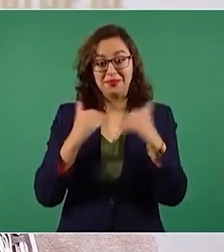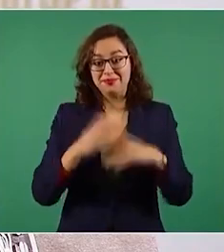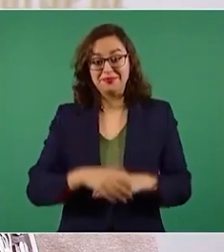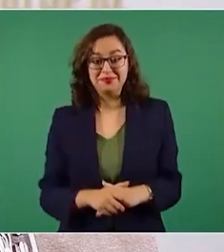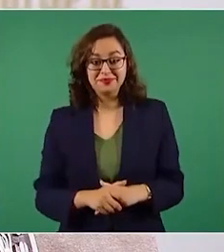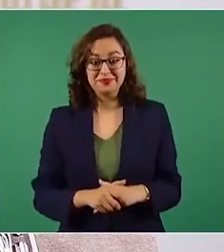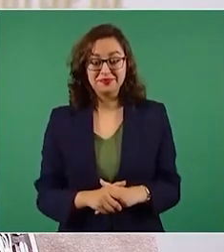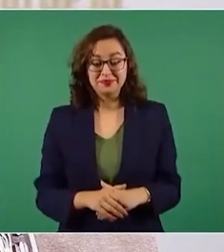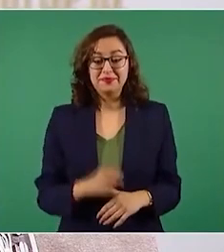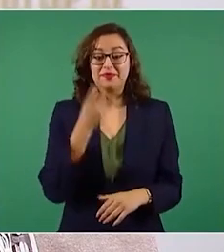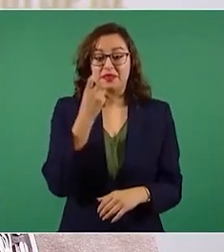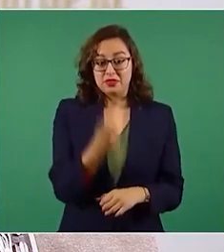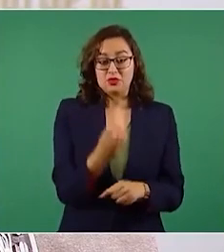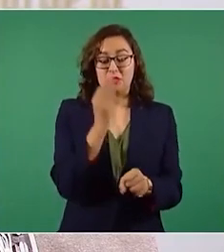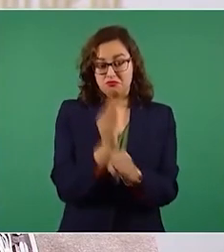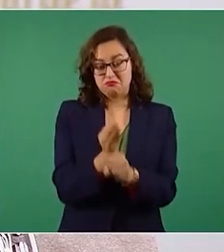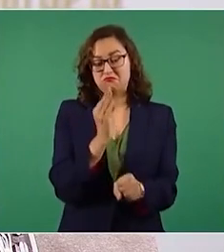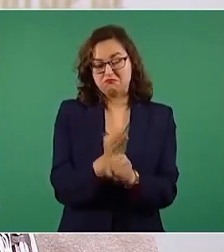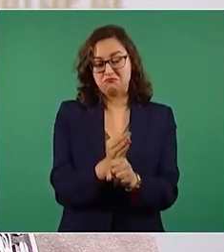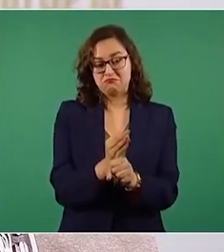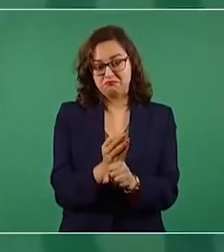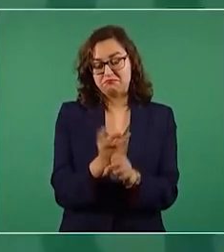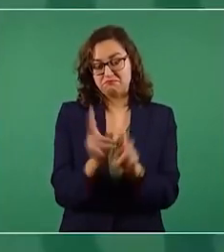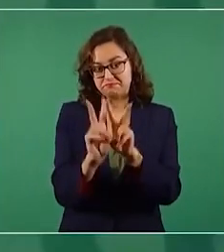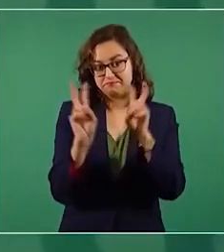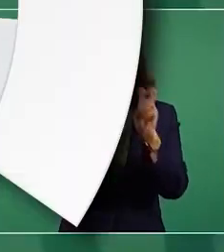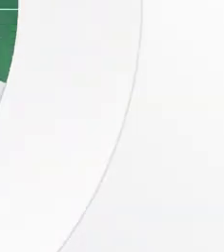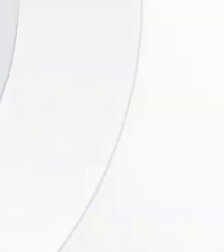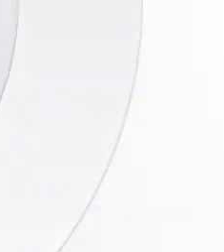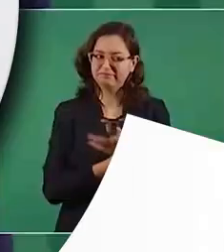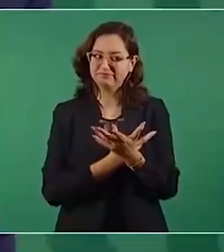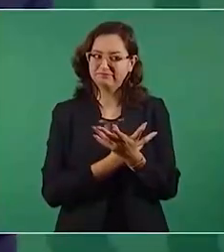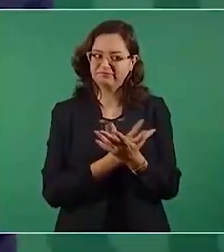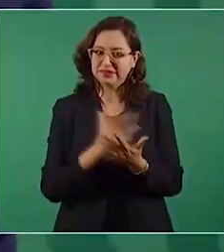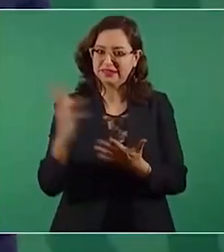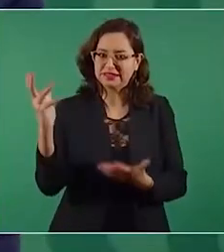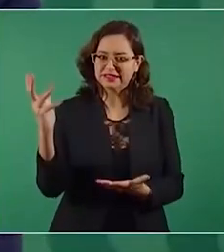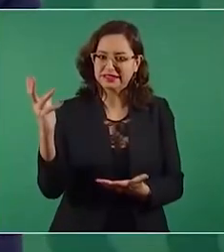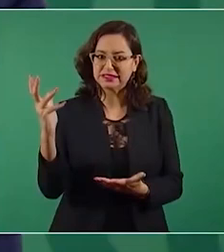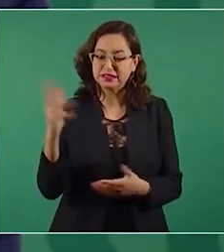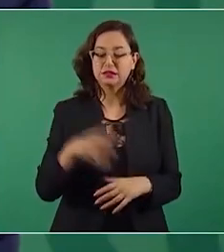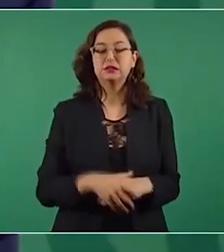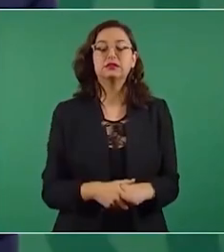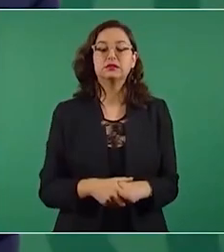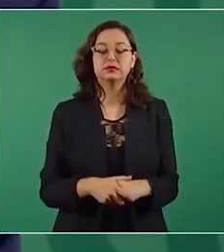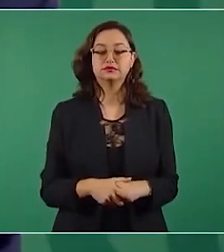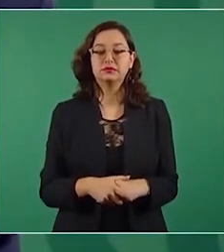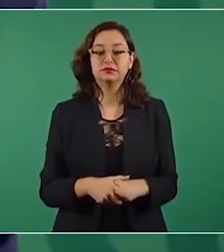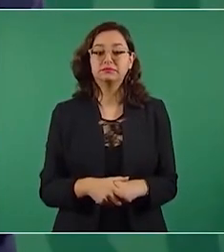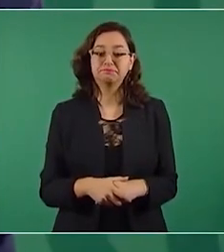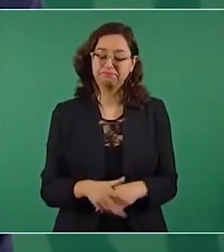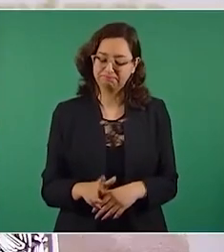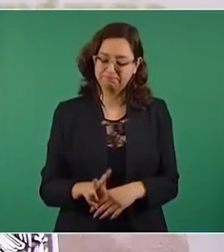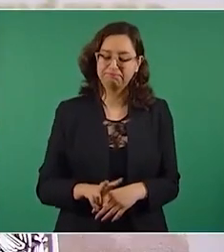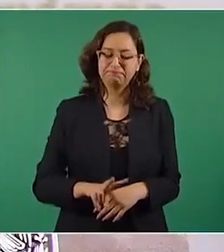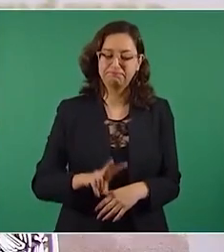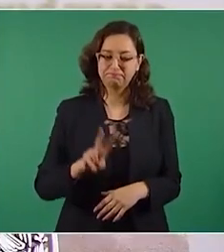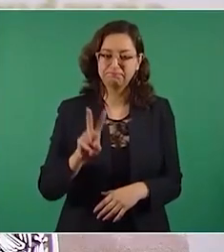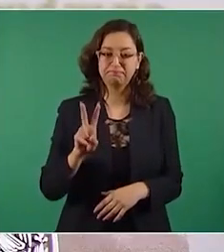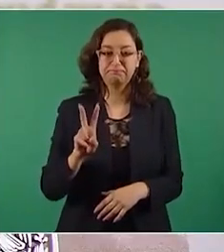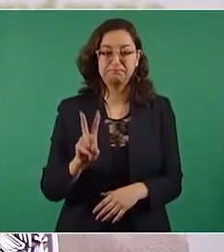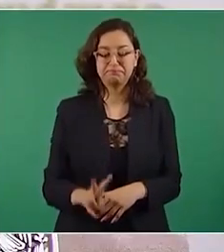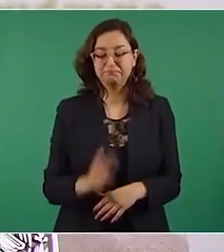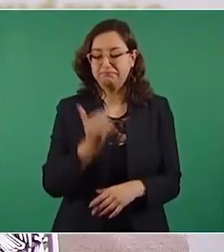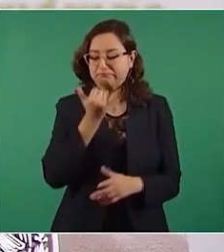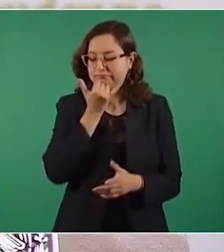Entonces, en este momento, ese es el estado que guarda la evidencia científica. Y claro que sí hay mucha gente que yo les